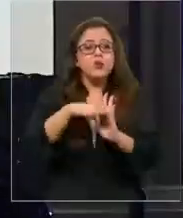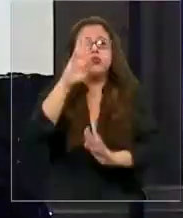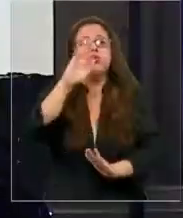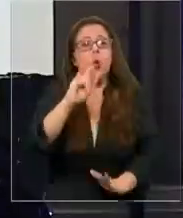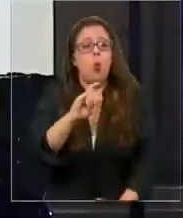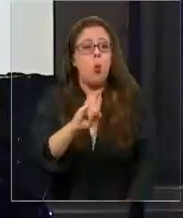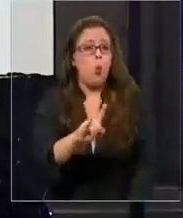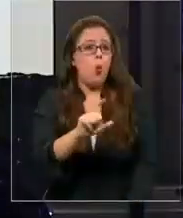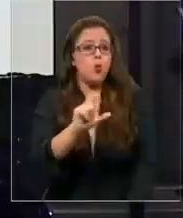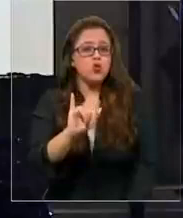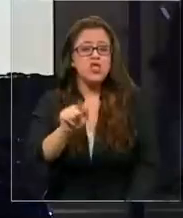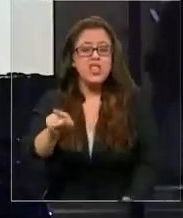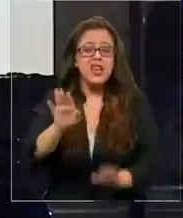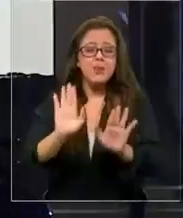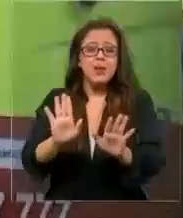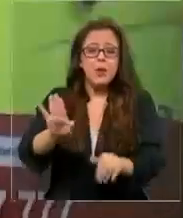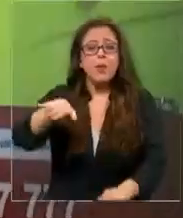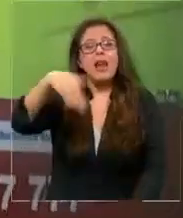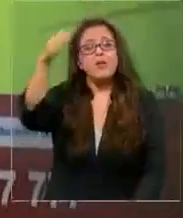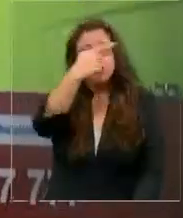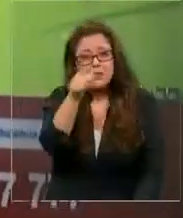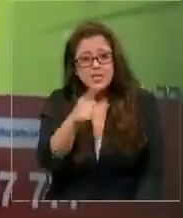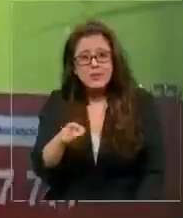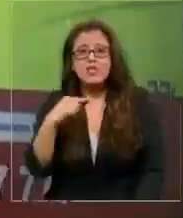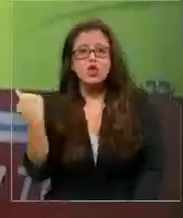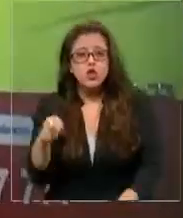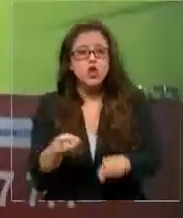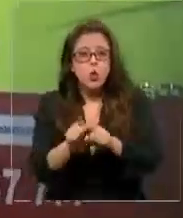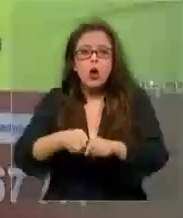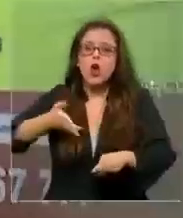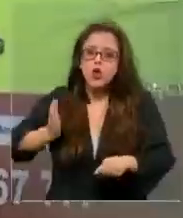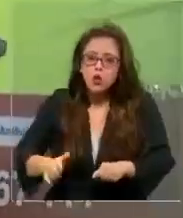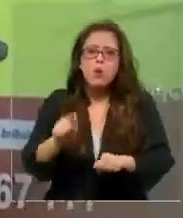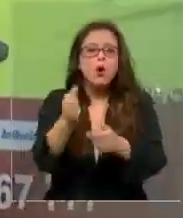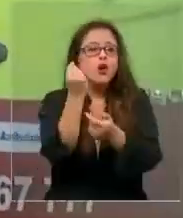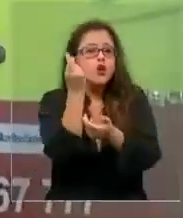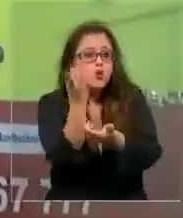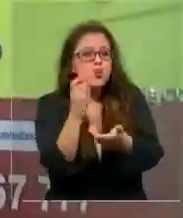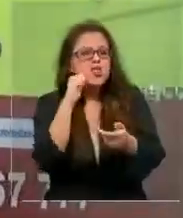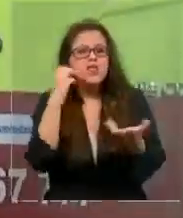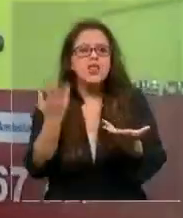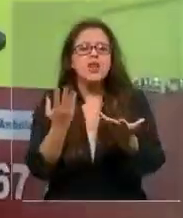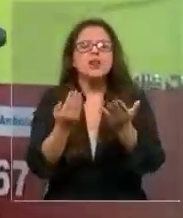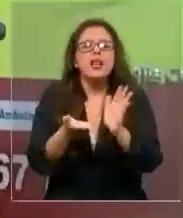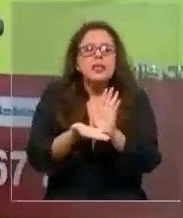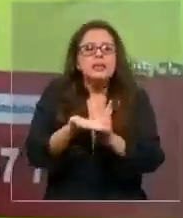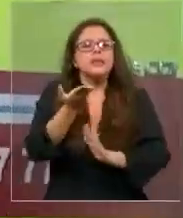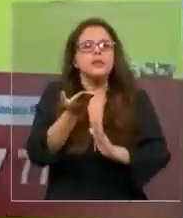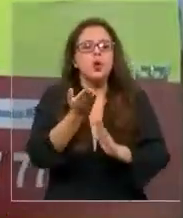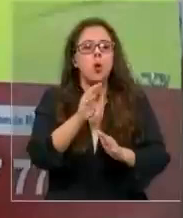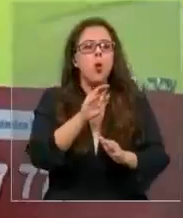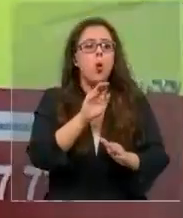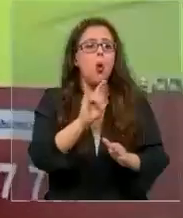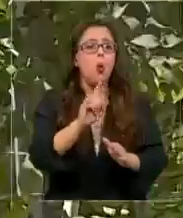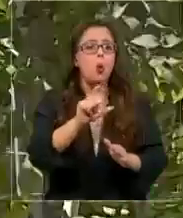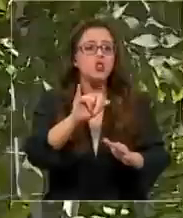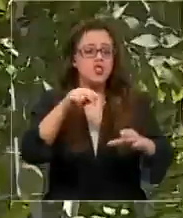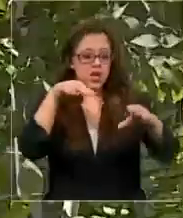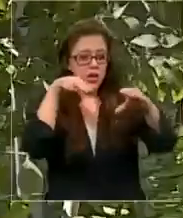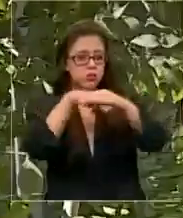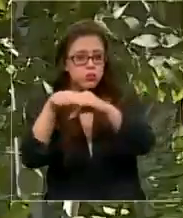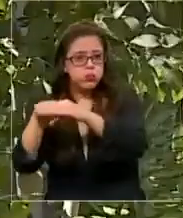Esperamos para las próximas semanas, lamentablemente, mientras mantengamos esta carga de enfermedad, es subir la ocupación de camas críticas y